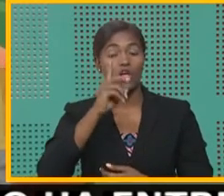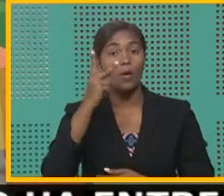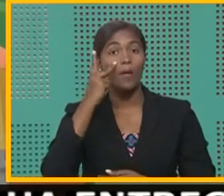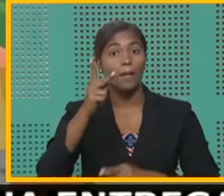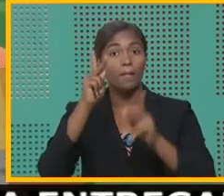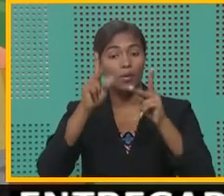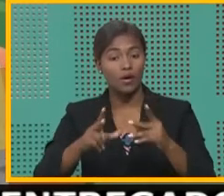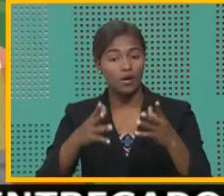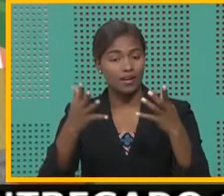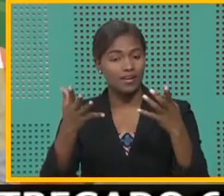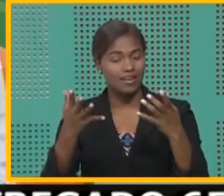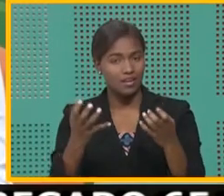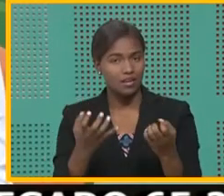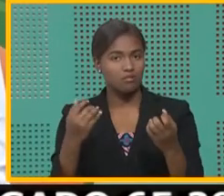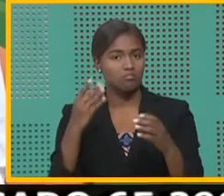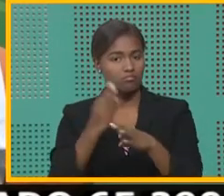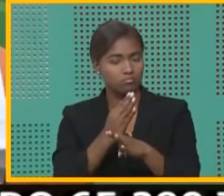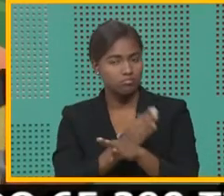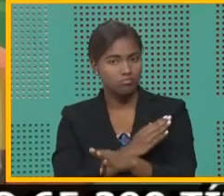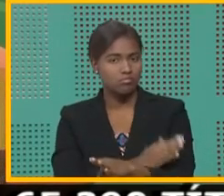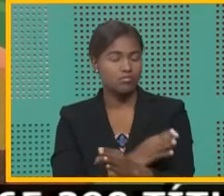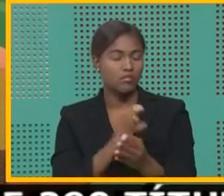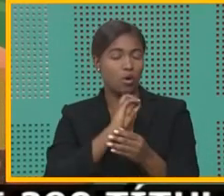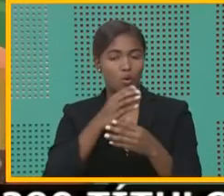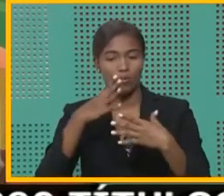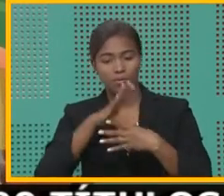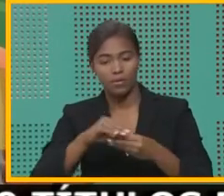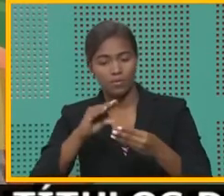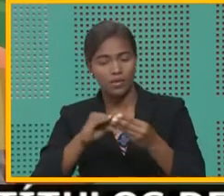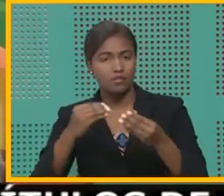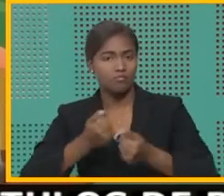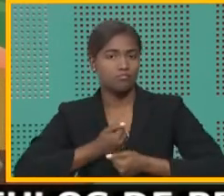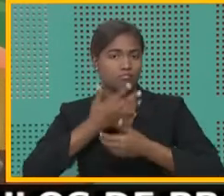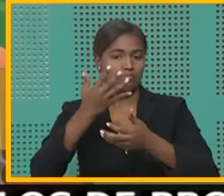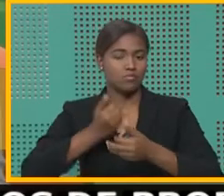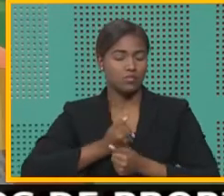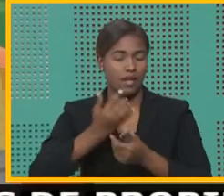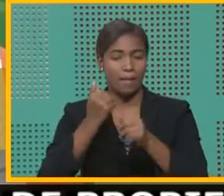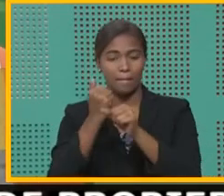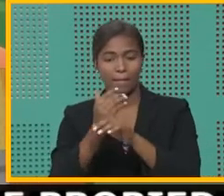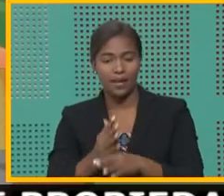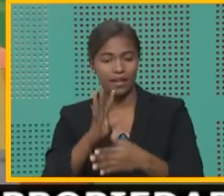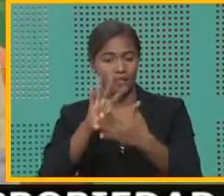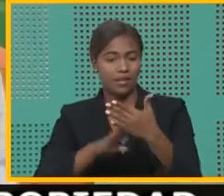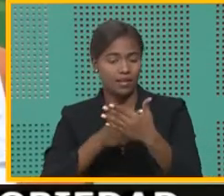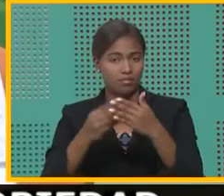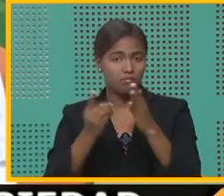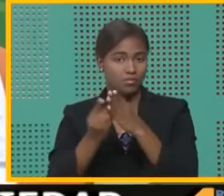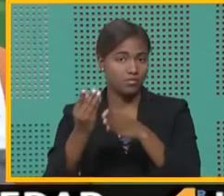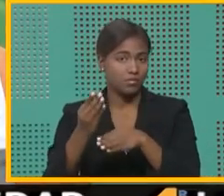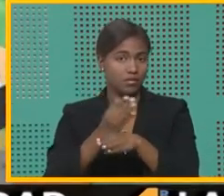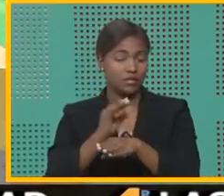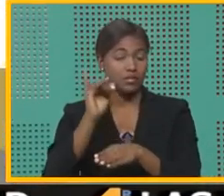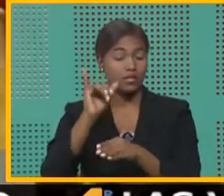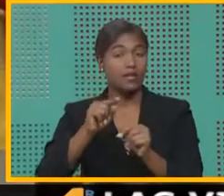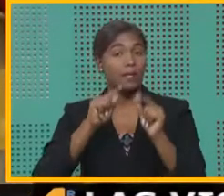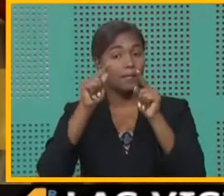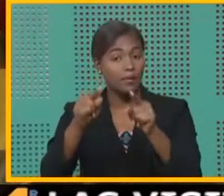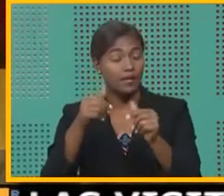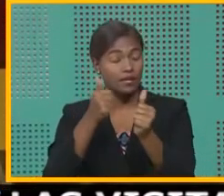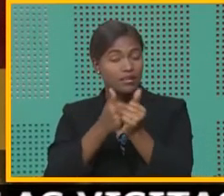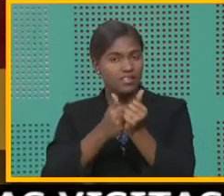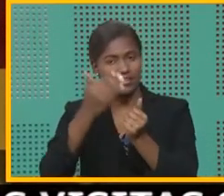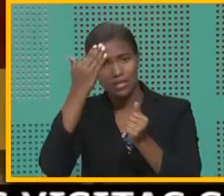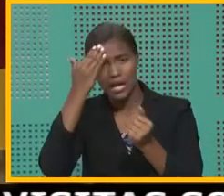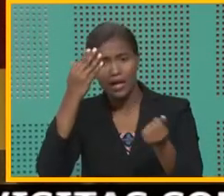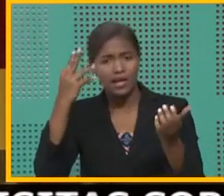gente quiere progresar o prepararse, preparan, preparan agenda de desarrollo y él va y lo visita. O tú sabes